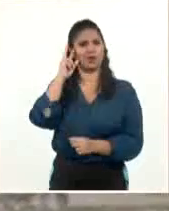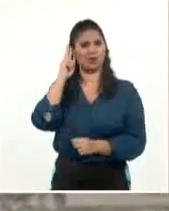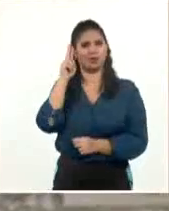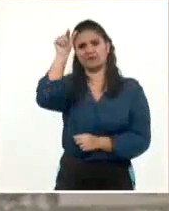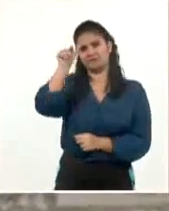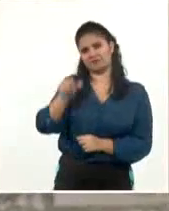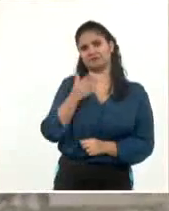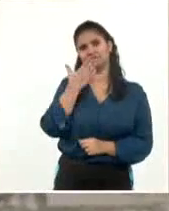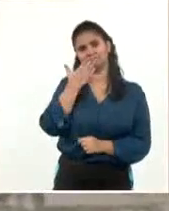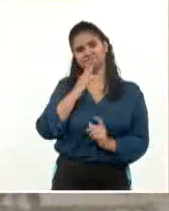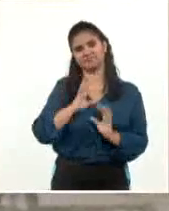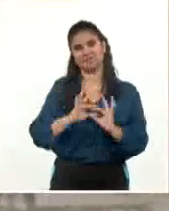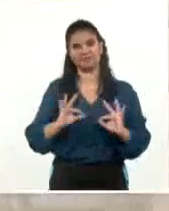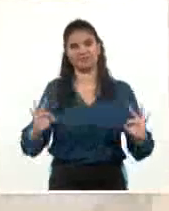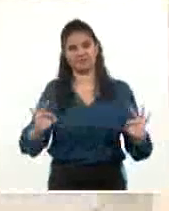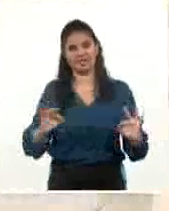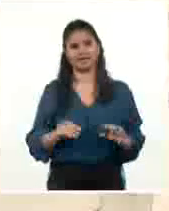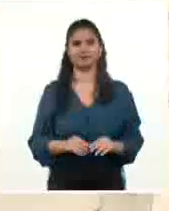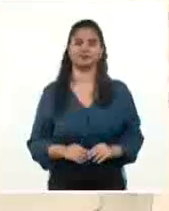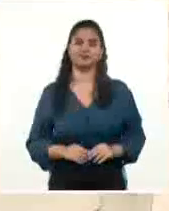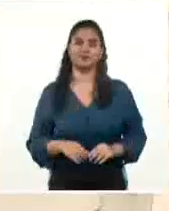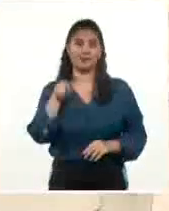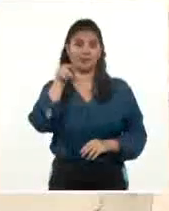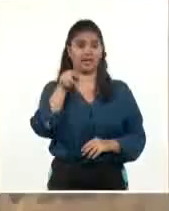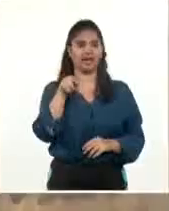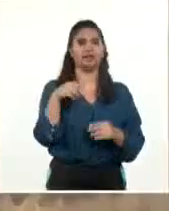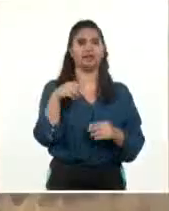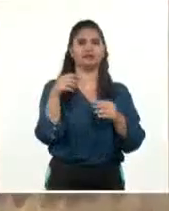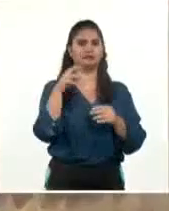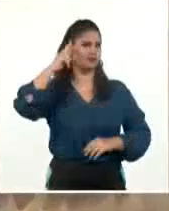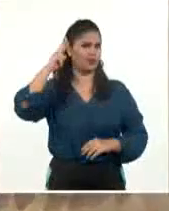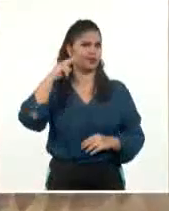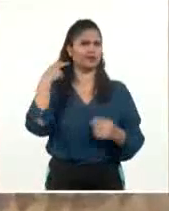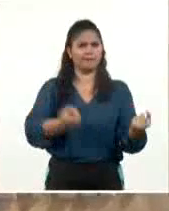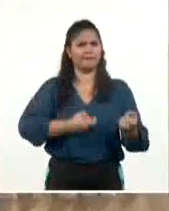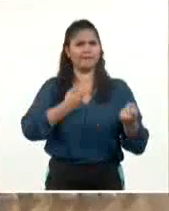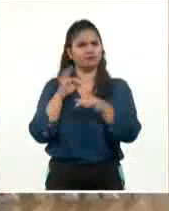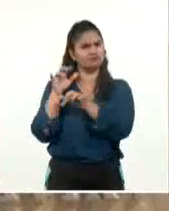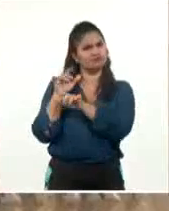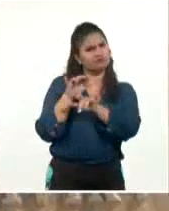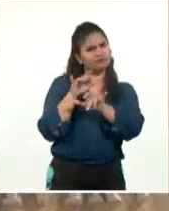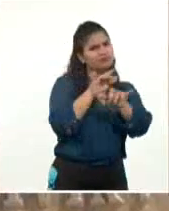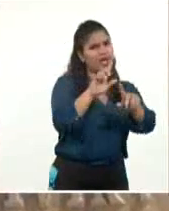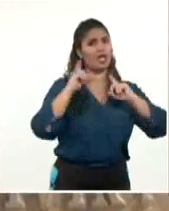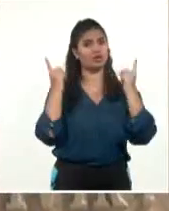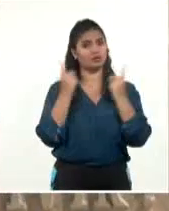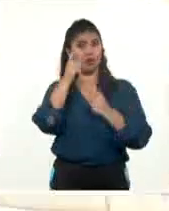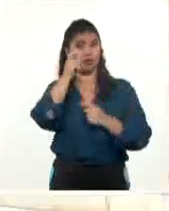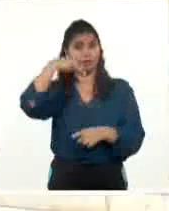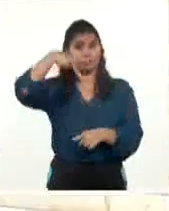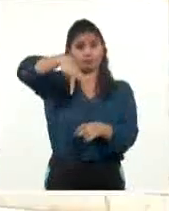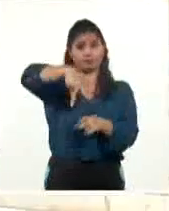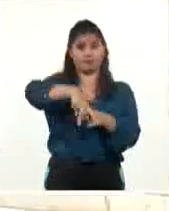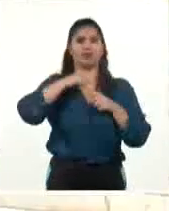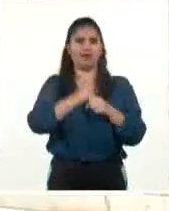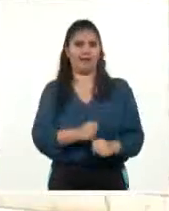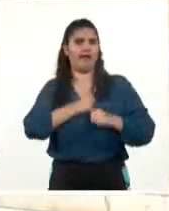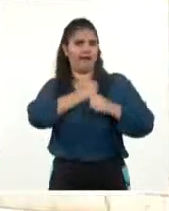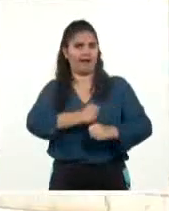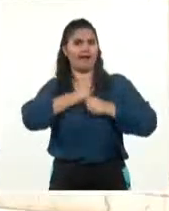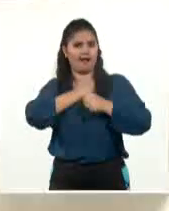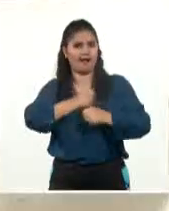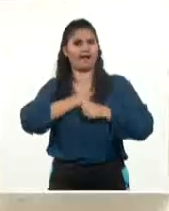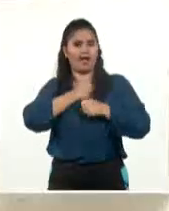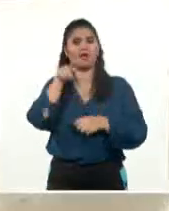Nació el hombre que compuso letra y música de aquella marcha guerrera que es hoy himno nacional de la mayor isla antillana. El bayamés